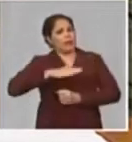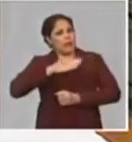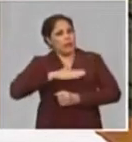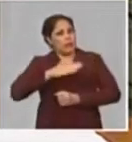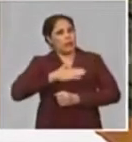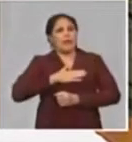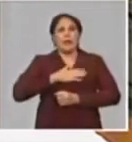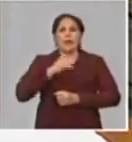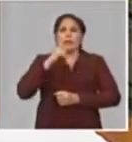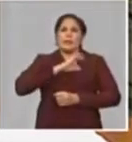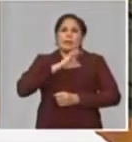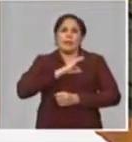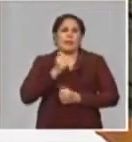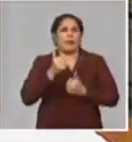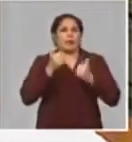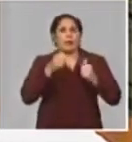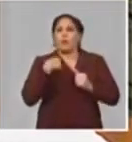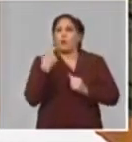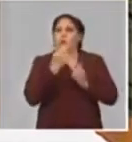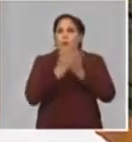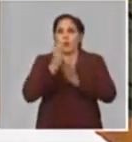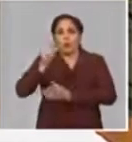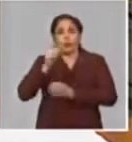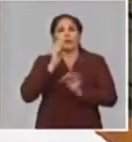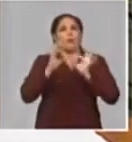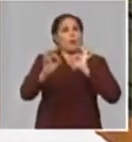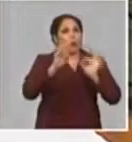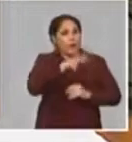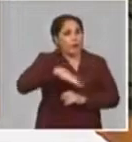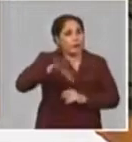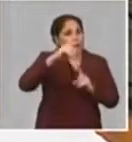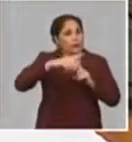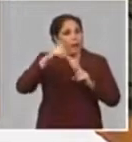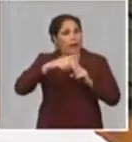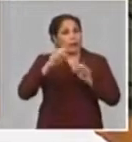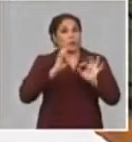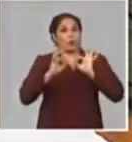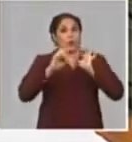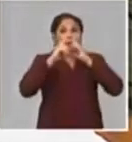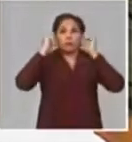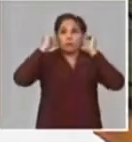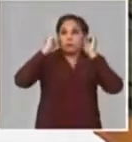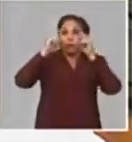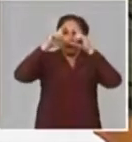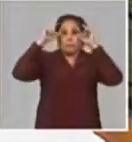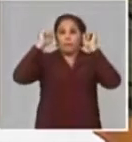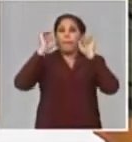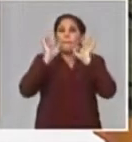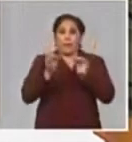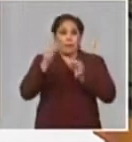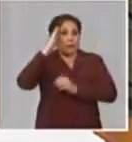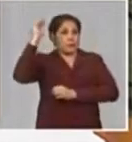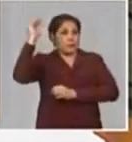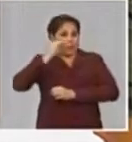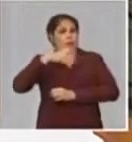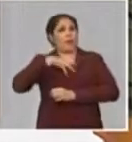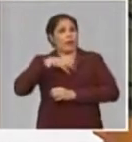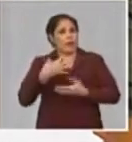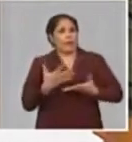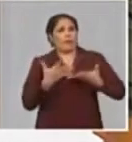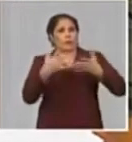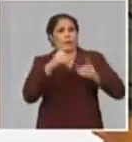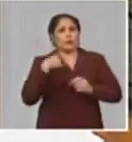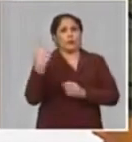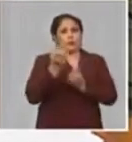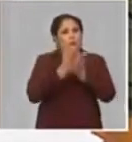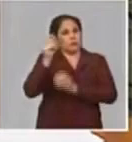y sienta la seguridad, que nosotros los estudiantes estamos en la tarea, pero nos estamos protegiendo. Y sabemos que contamos con la disposición de